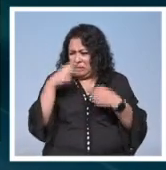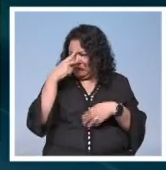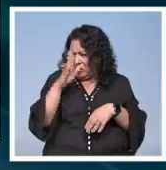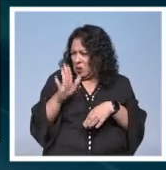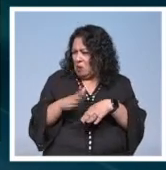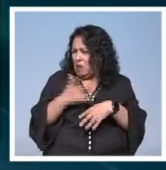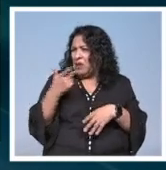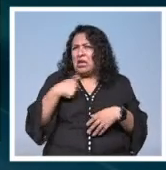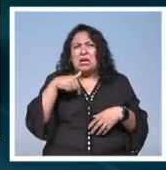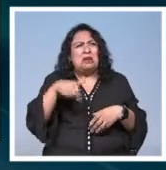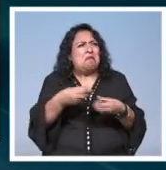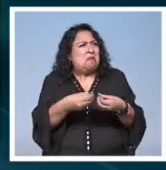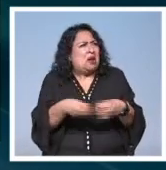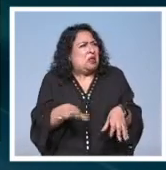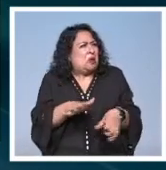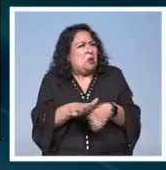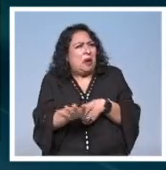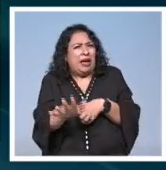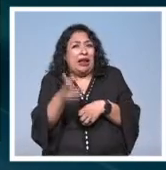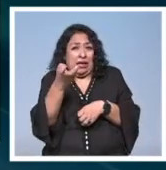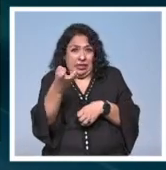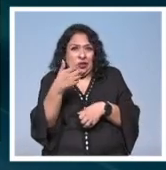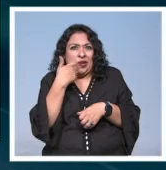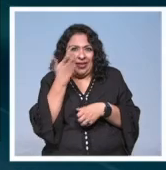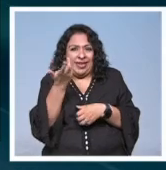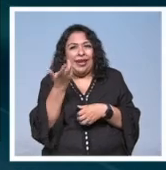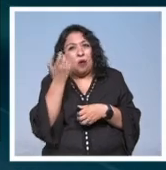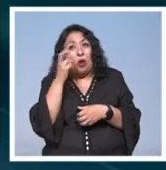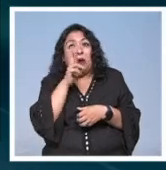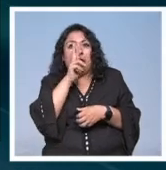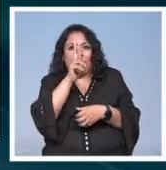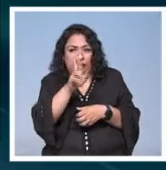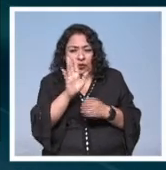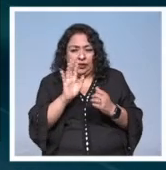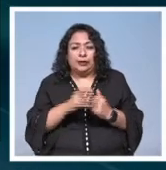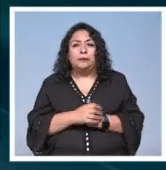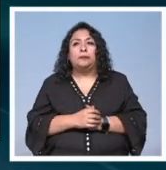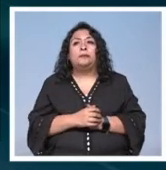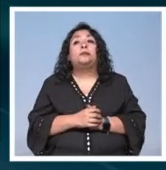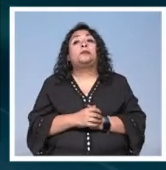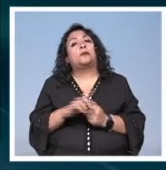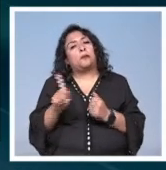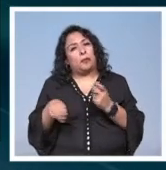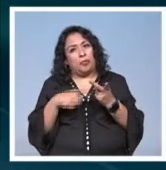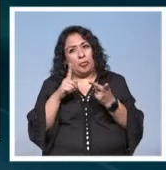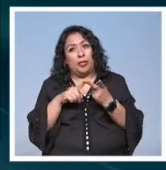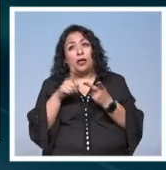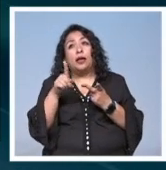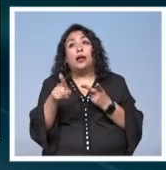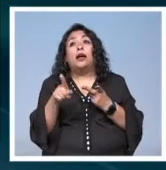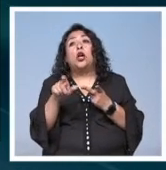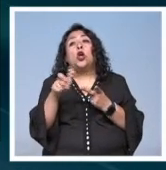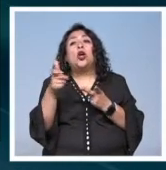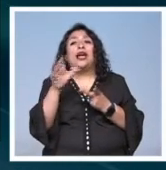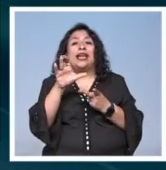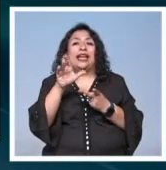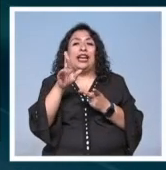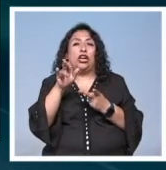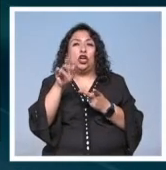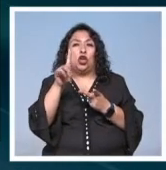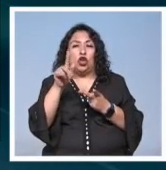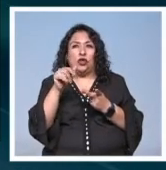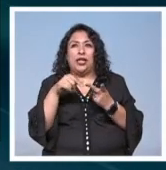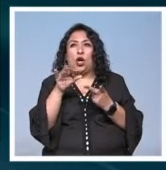qué se me perdió aquí eso es lo que intenta reconstruir por otra parte por la puesta en escena de carlota